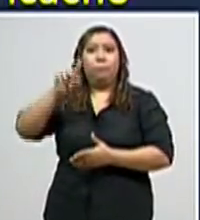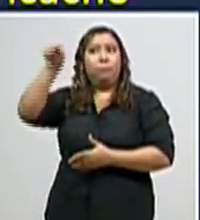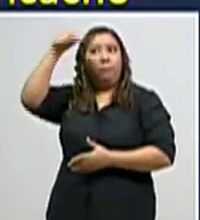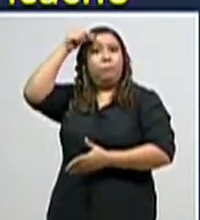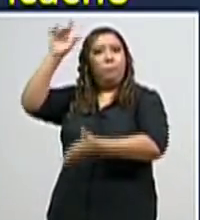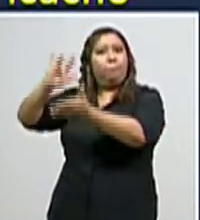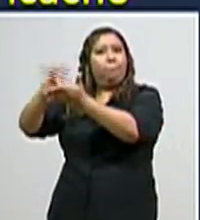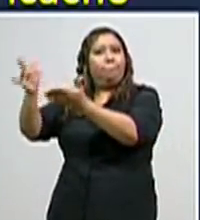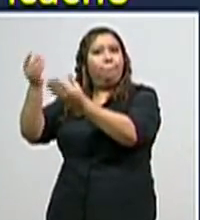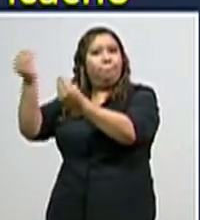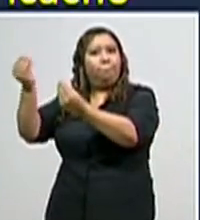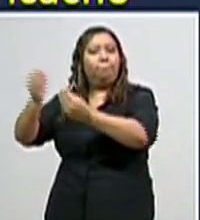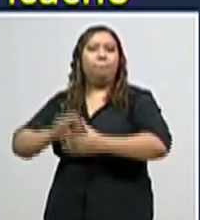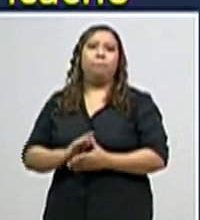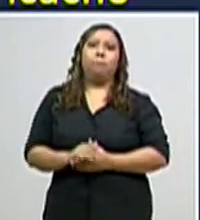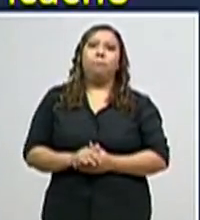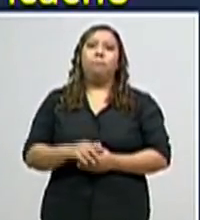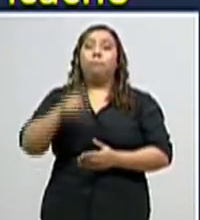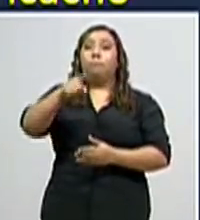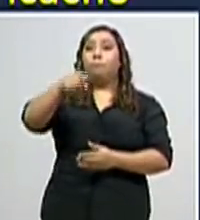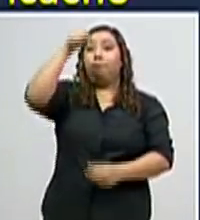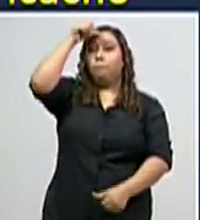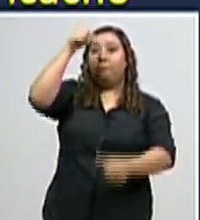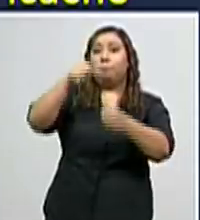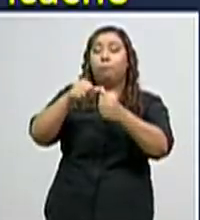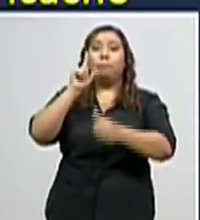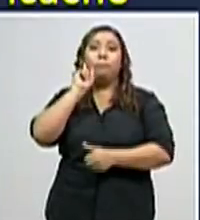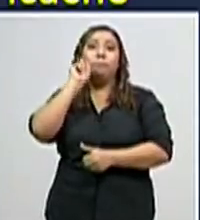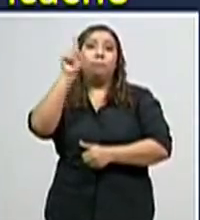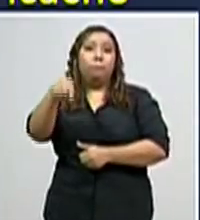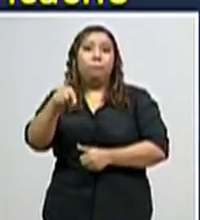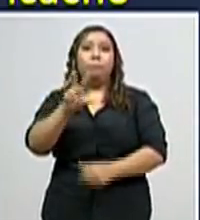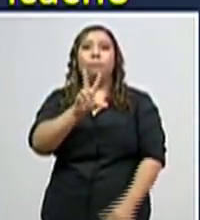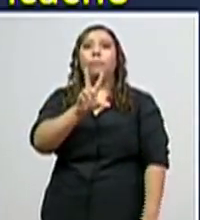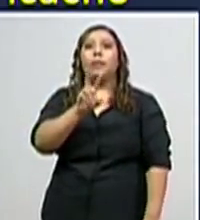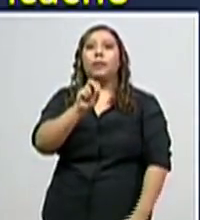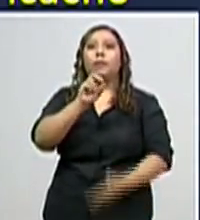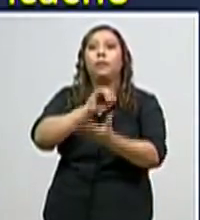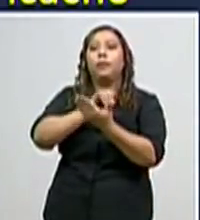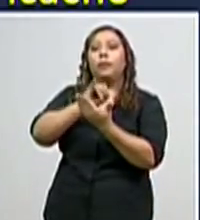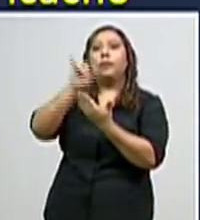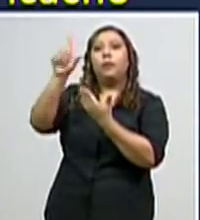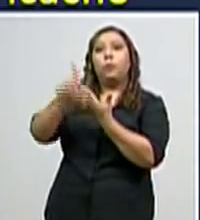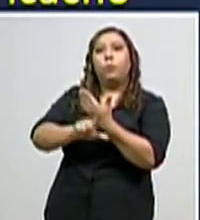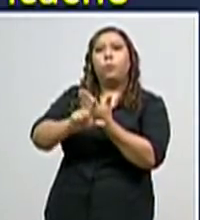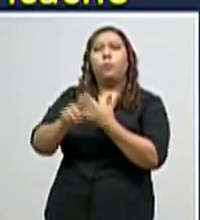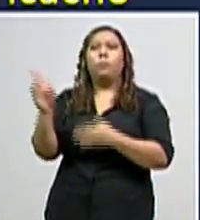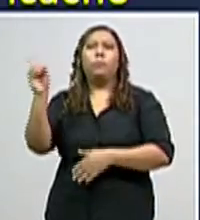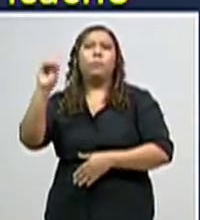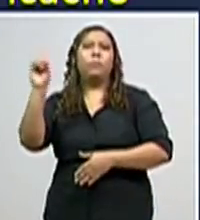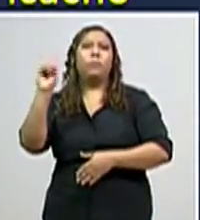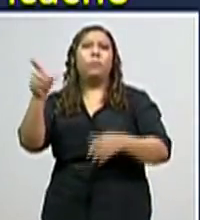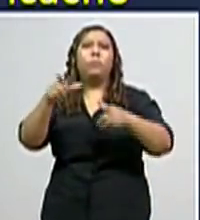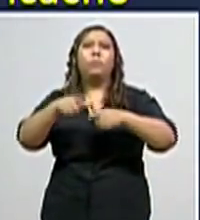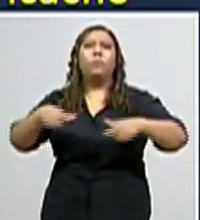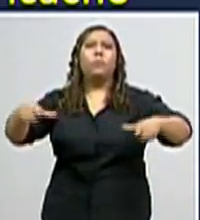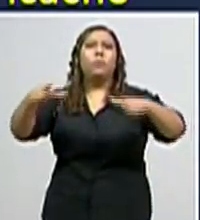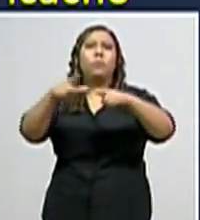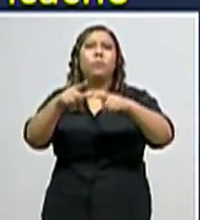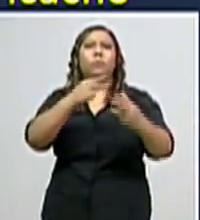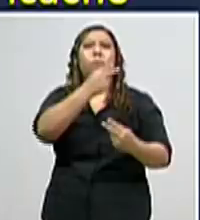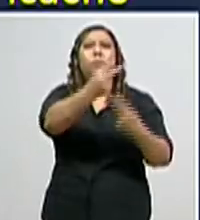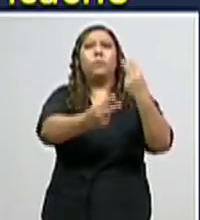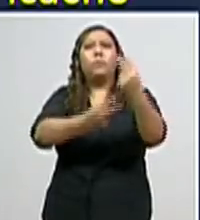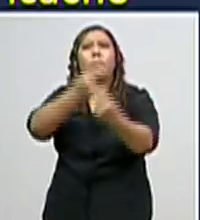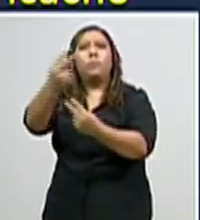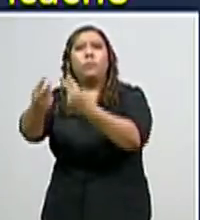informar que las brigadas contra el COVID-19 para el día de mañana 30 de julio del 2020 estarán visitando las siguientes